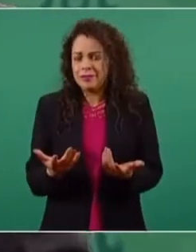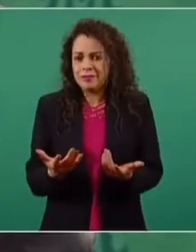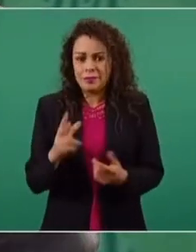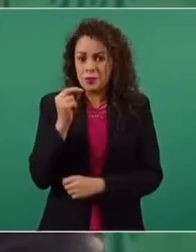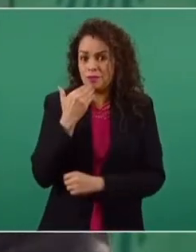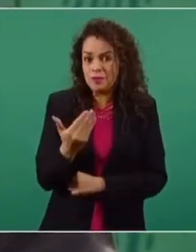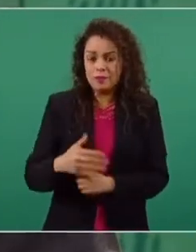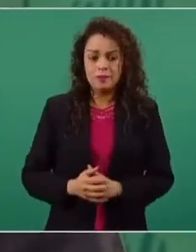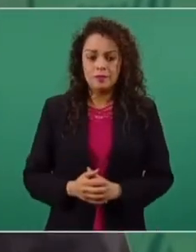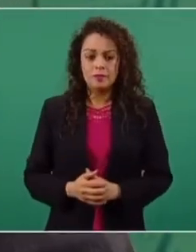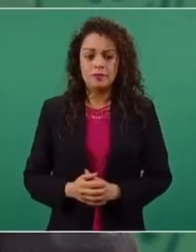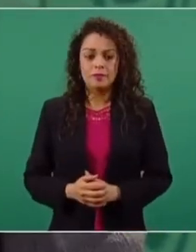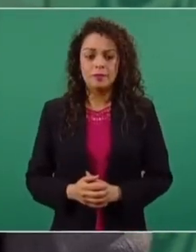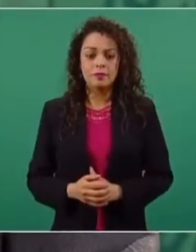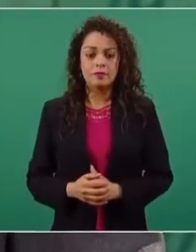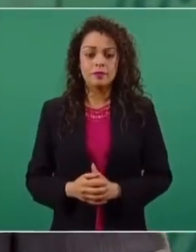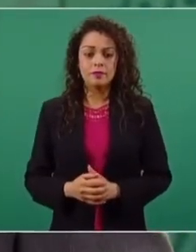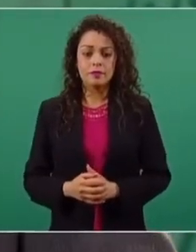Suena.